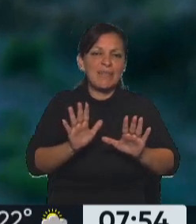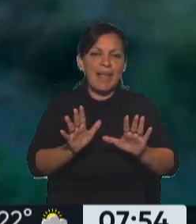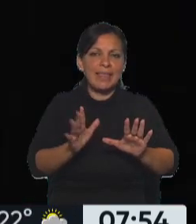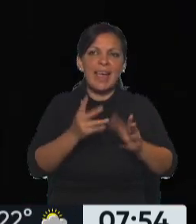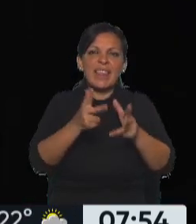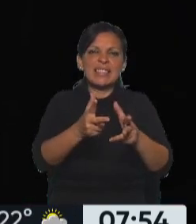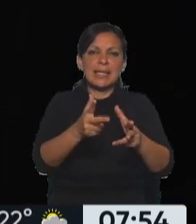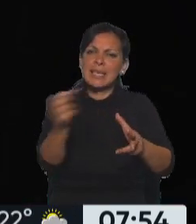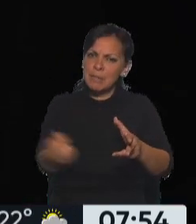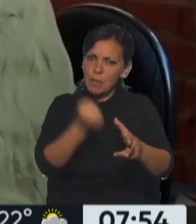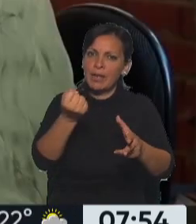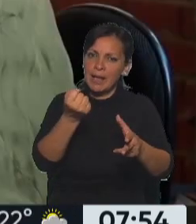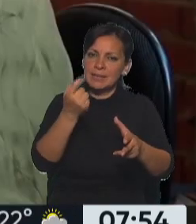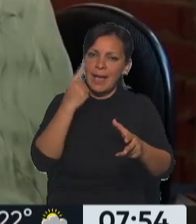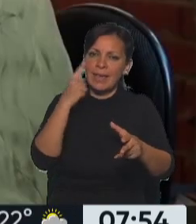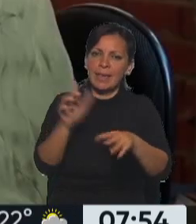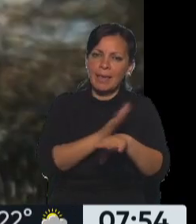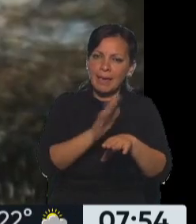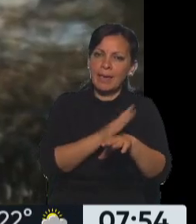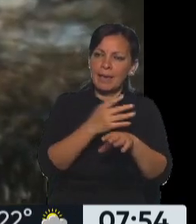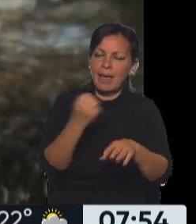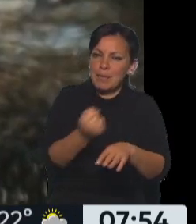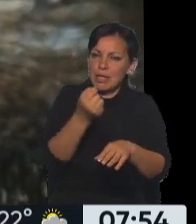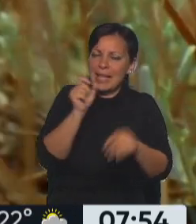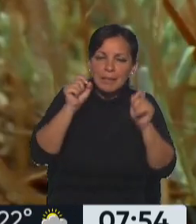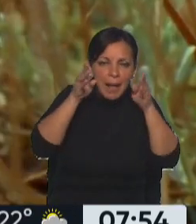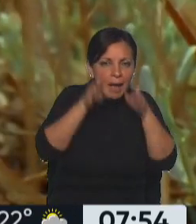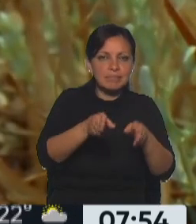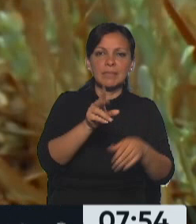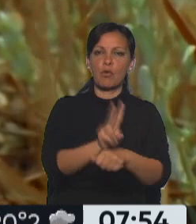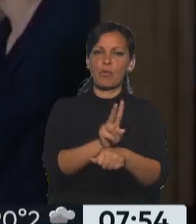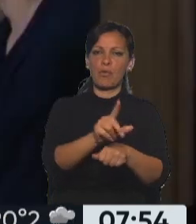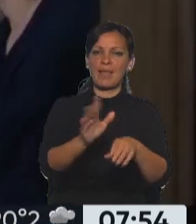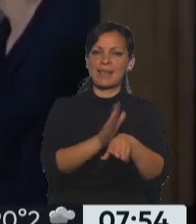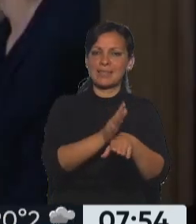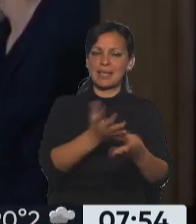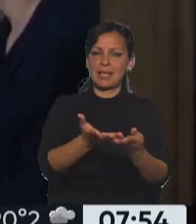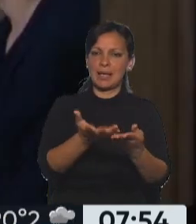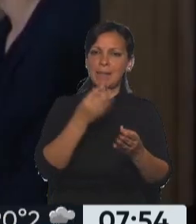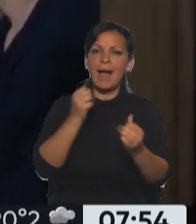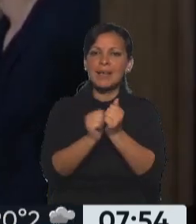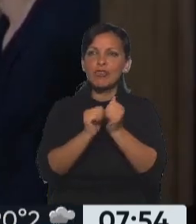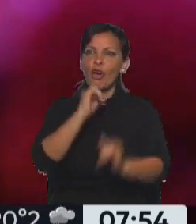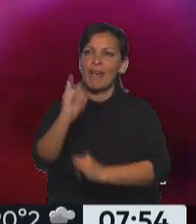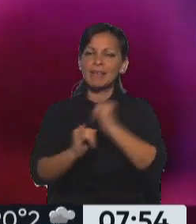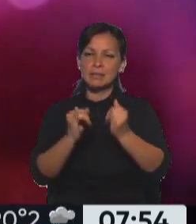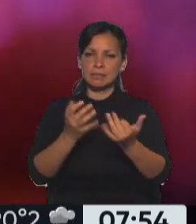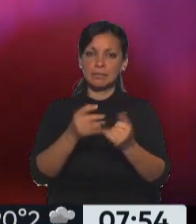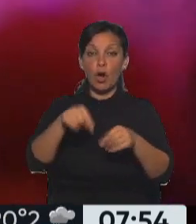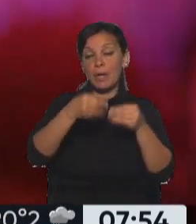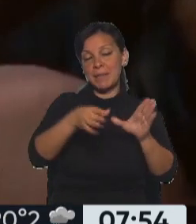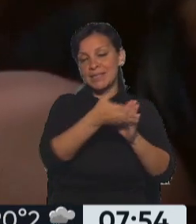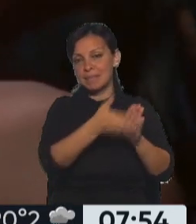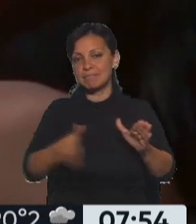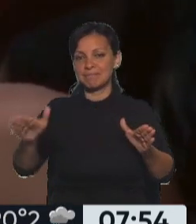importante que es el Inca para la existencia de nuestro cine y de contar nuestras historias en la pantalla grande. Comienza hoy una nueva edición del